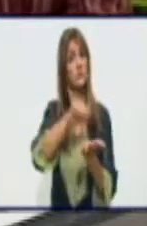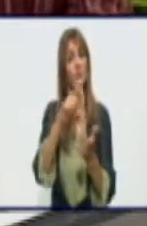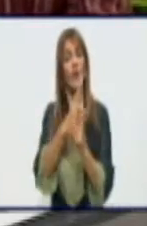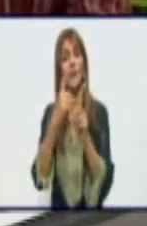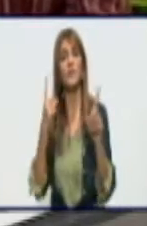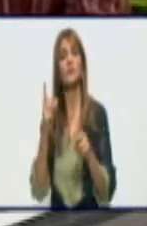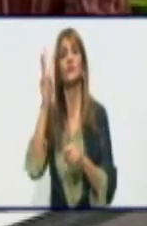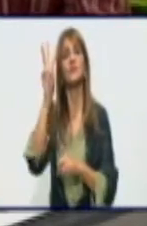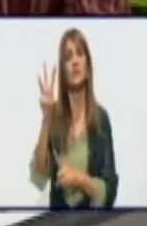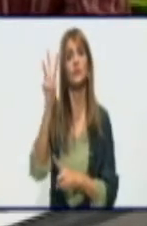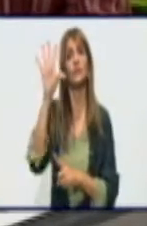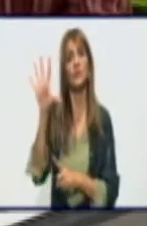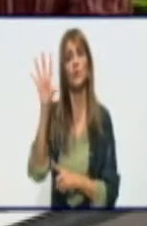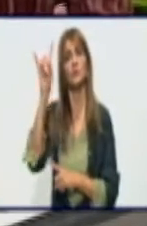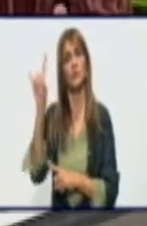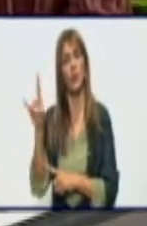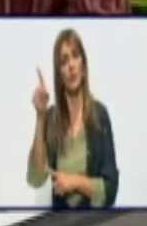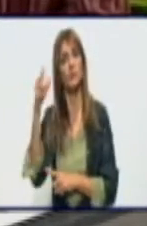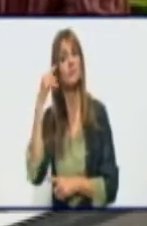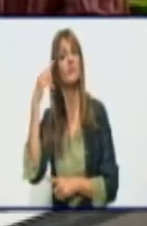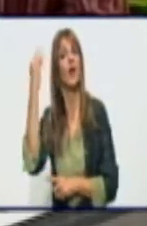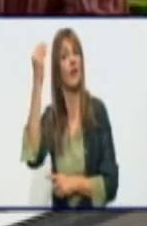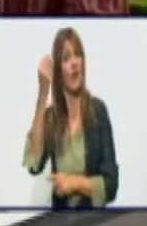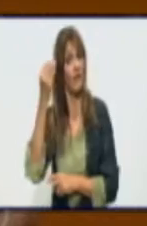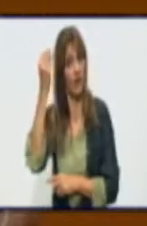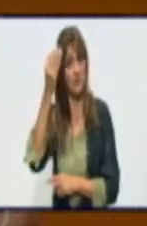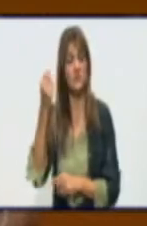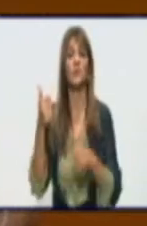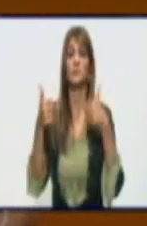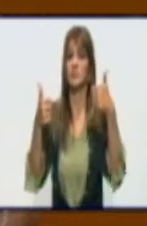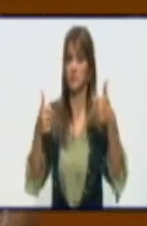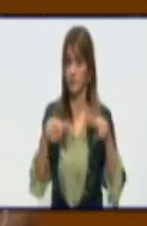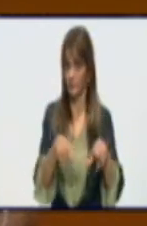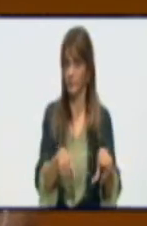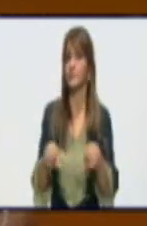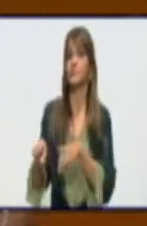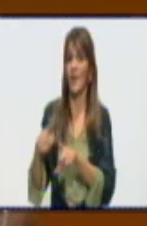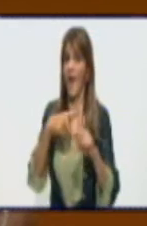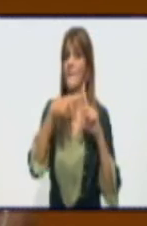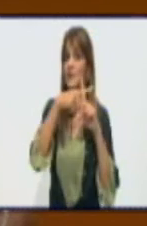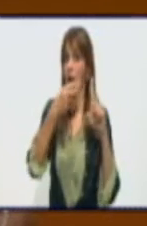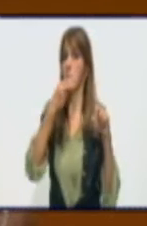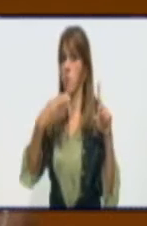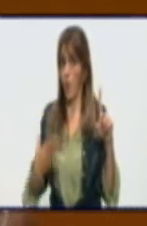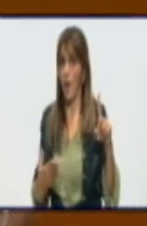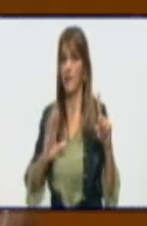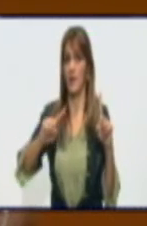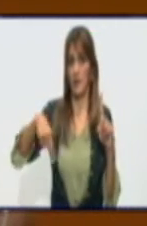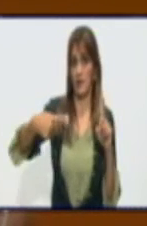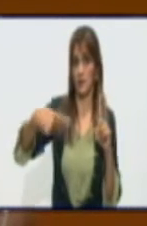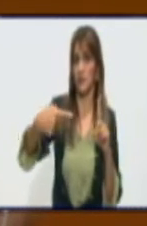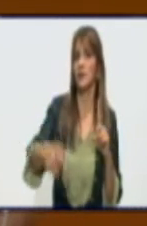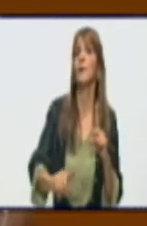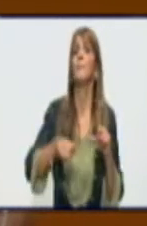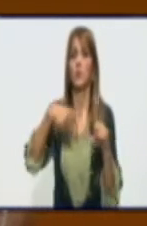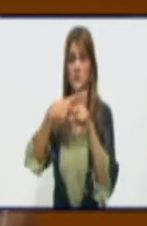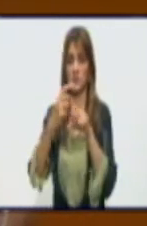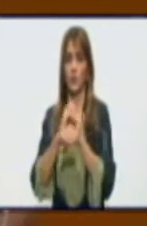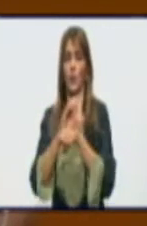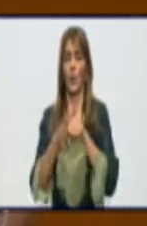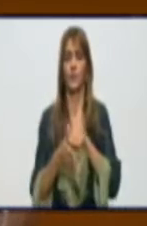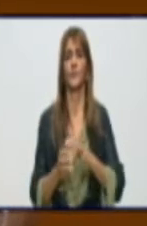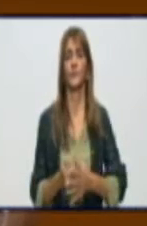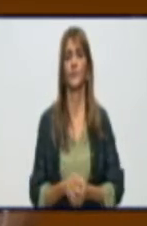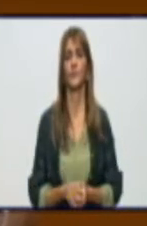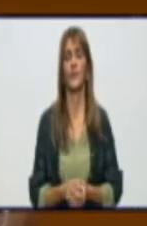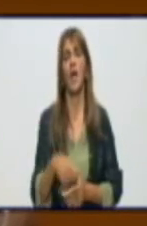Esa es una buena reflexión. Claro. Bueno, tenemos tres pacientes graves en el día y tenemos un crítico,